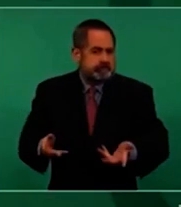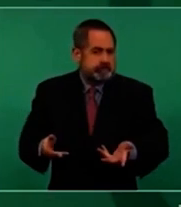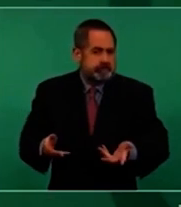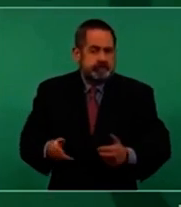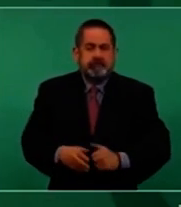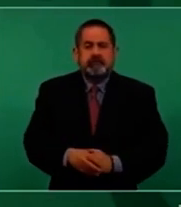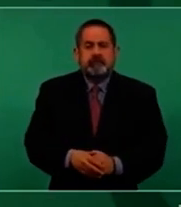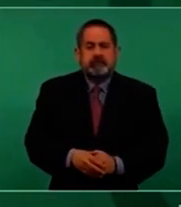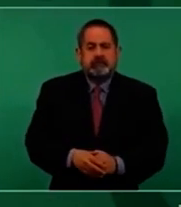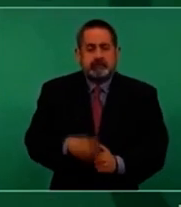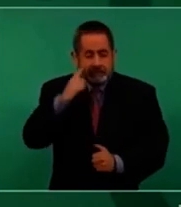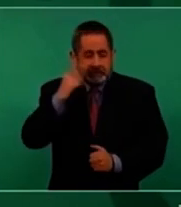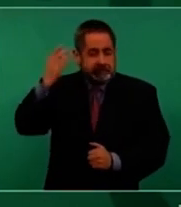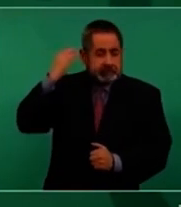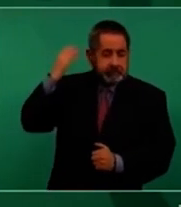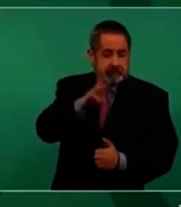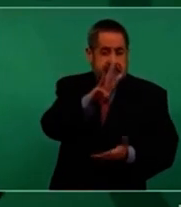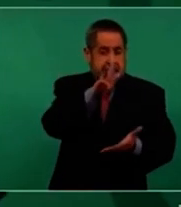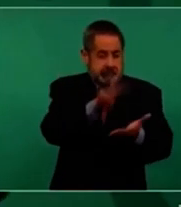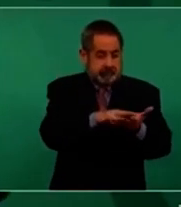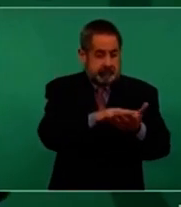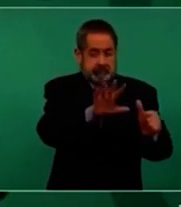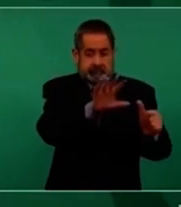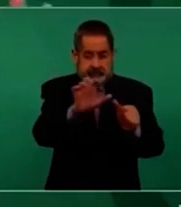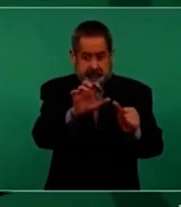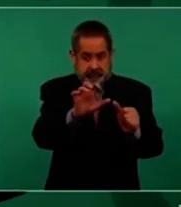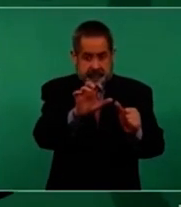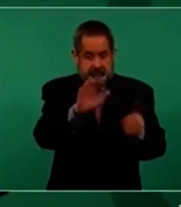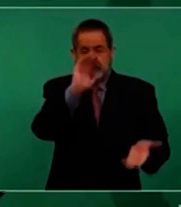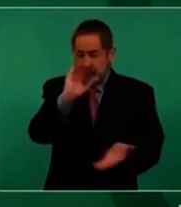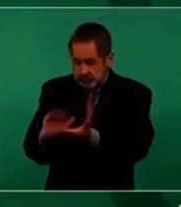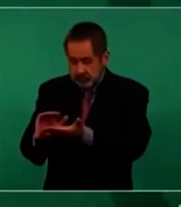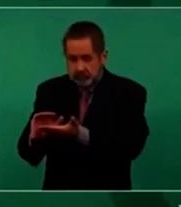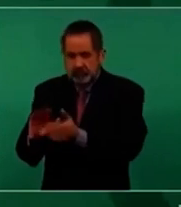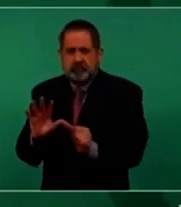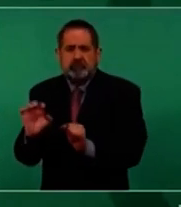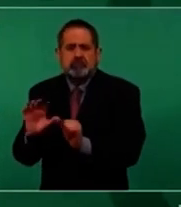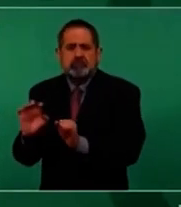De tres mil seiscientos a seiscientos